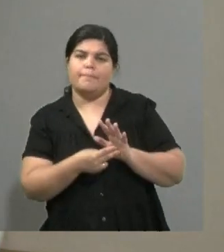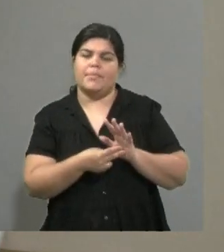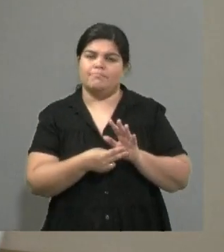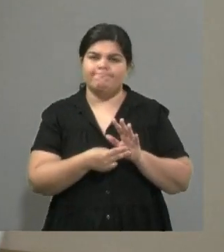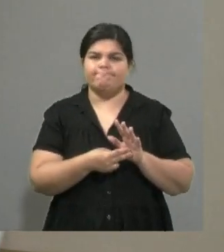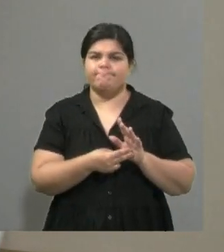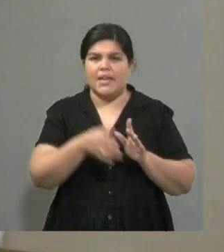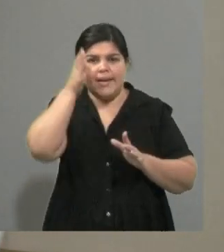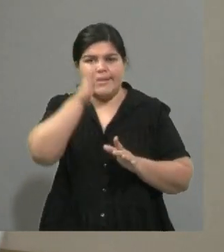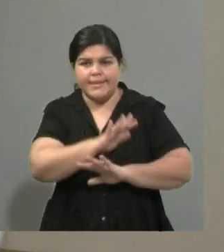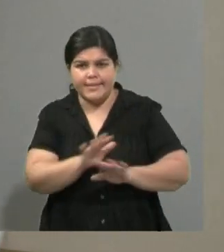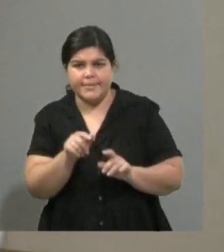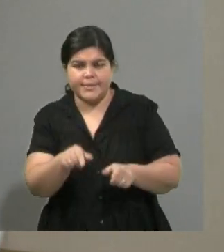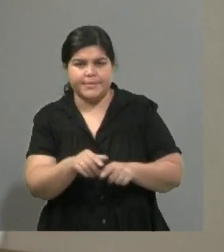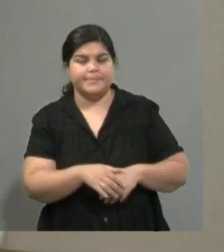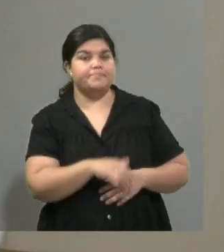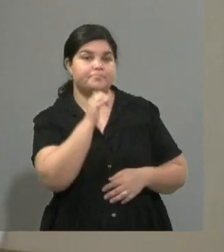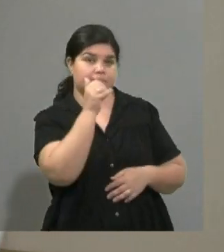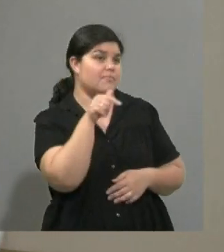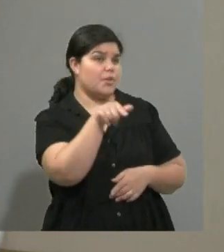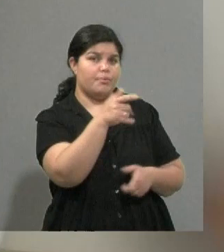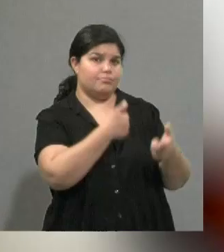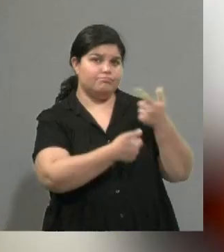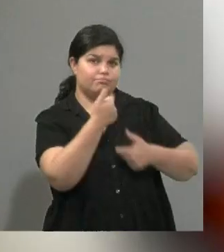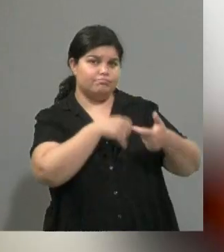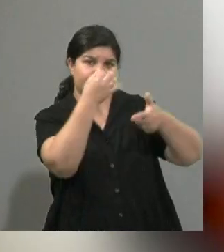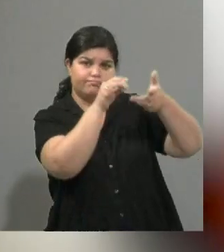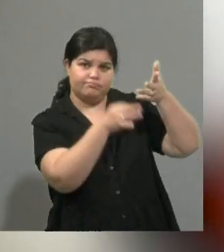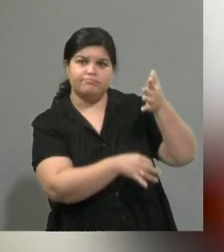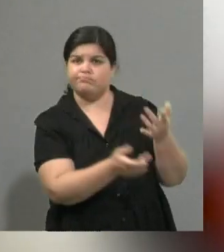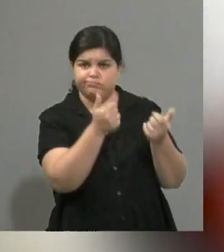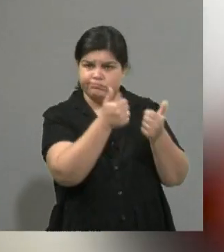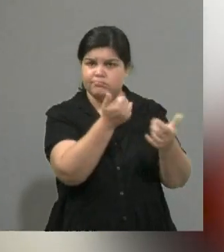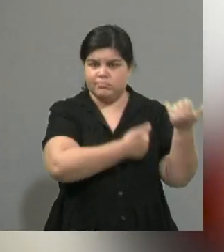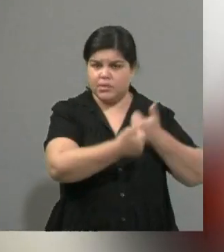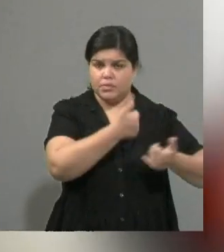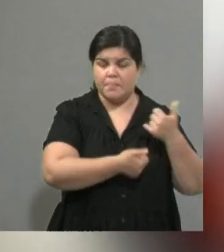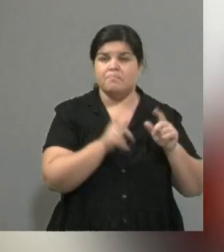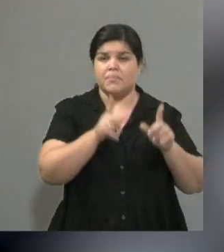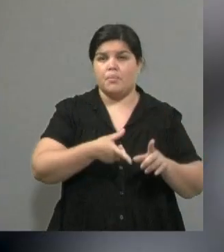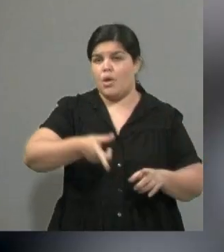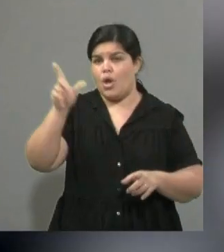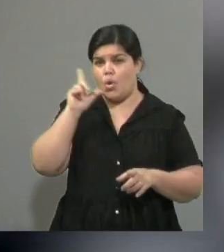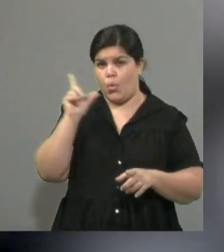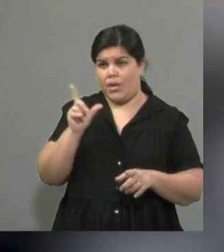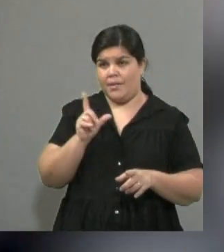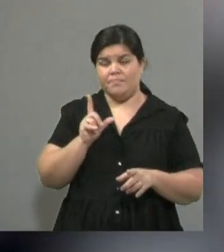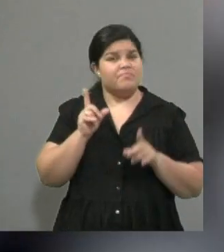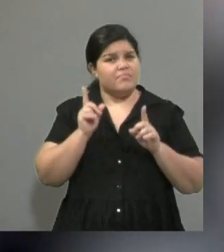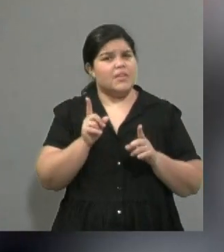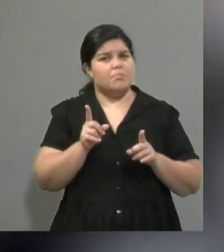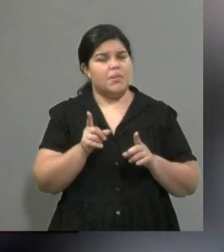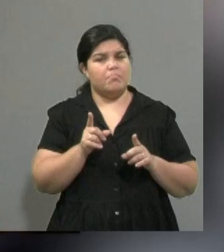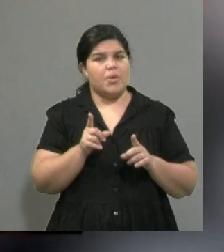Exactamente, bien lo mencionas vos, Claudia. Si bien la mayoría de las movilizaciones que se vieron el lunes, justamente también fue el mismo lunes